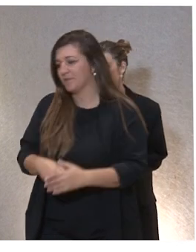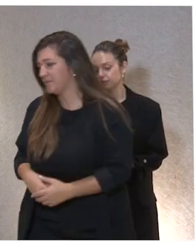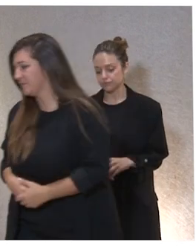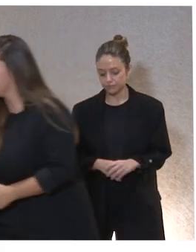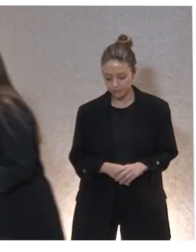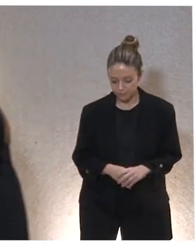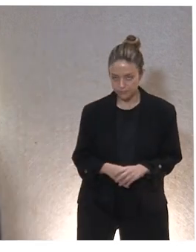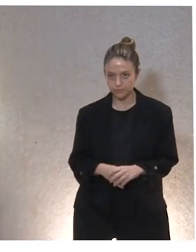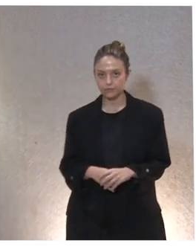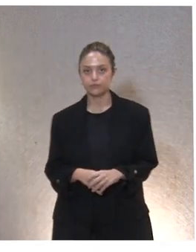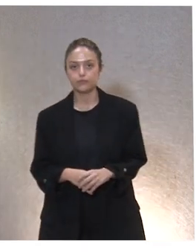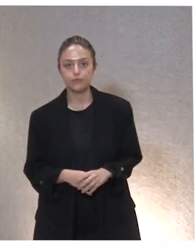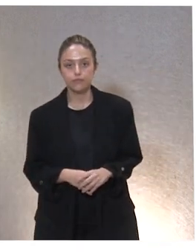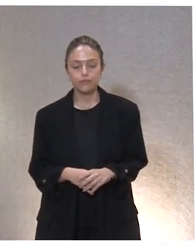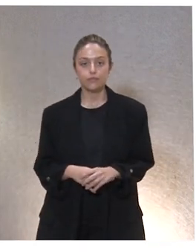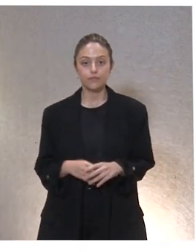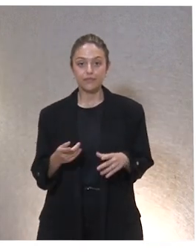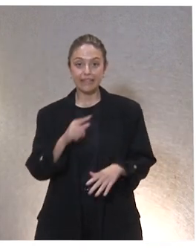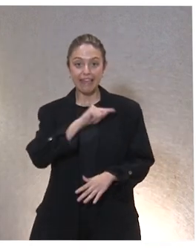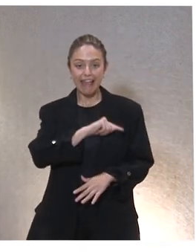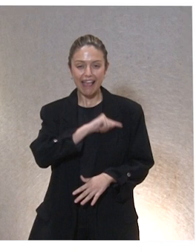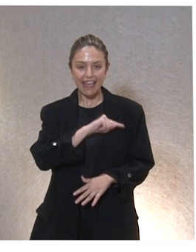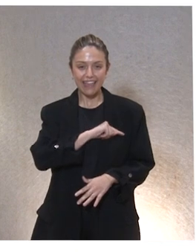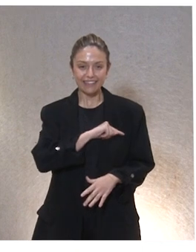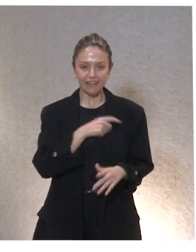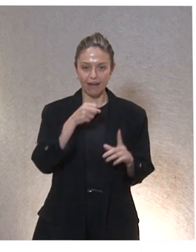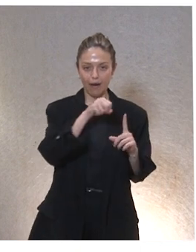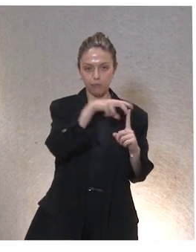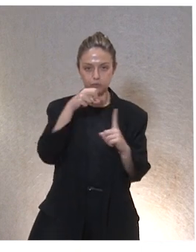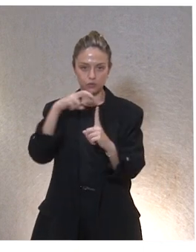contempla de manera específica la ética en uno de sus ejes.